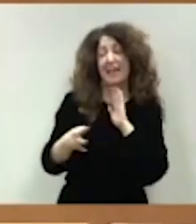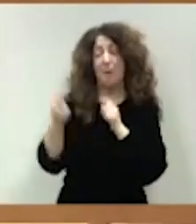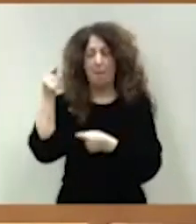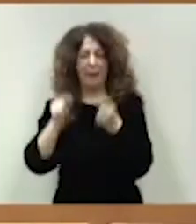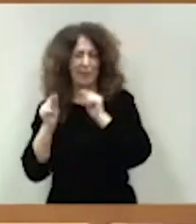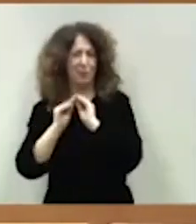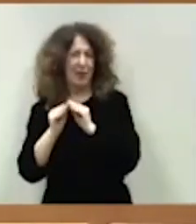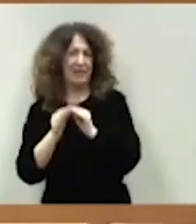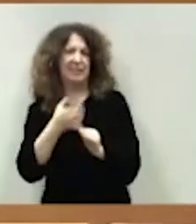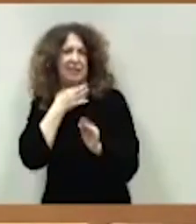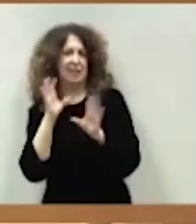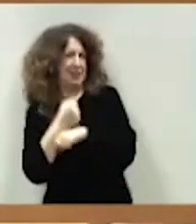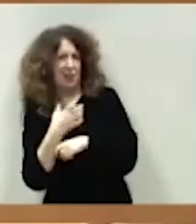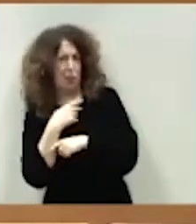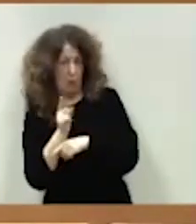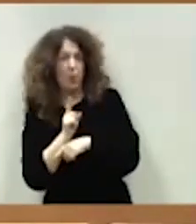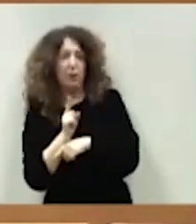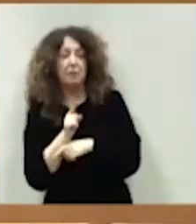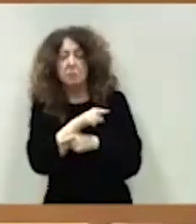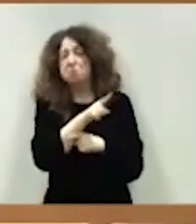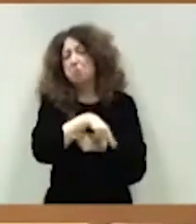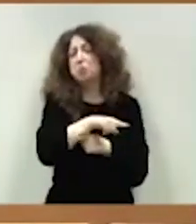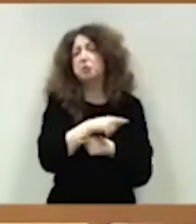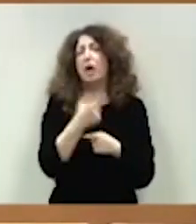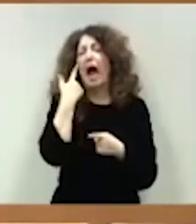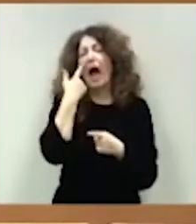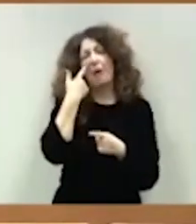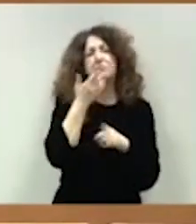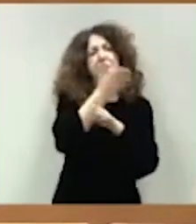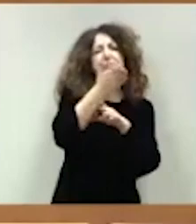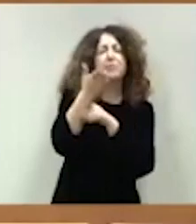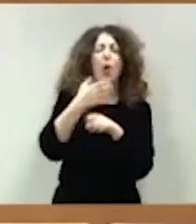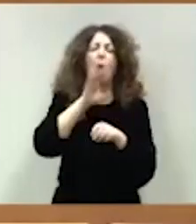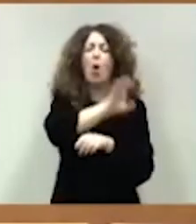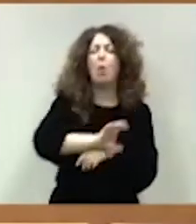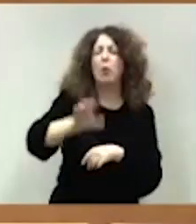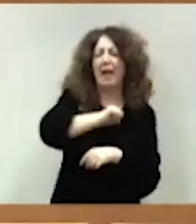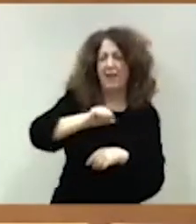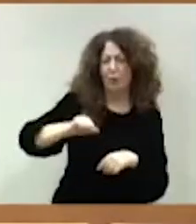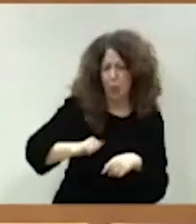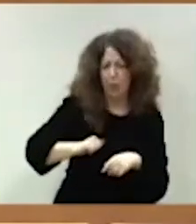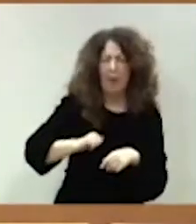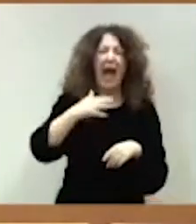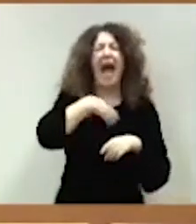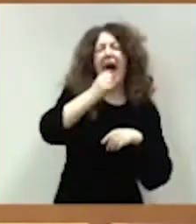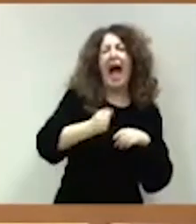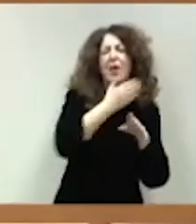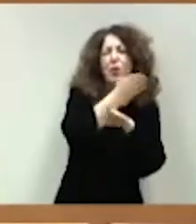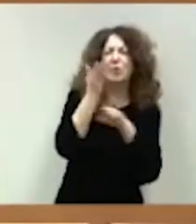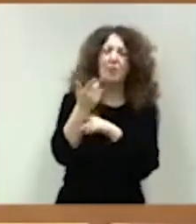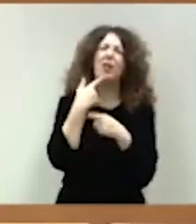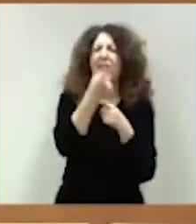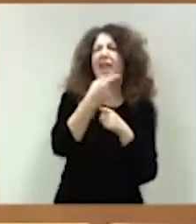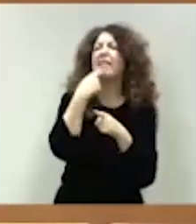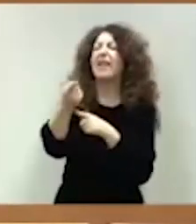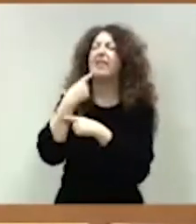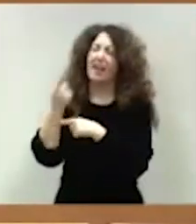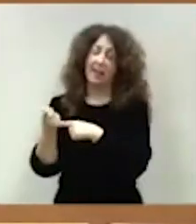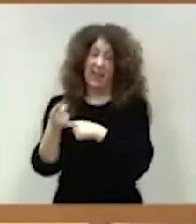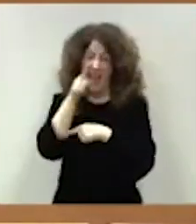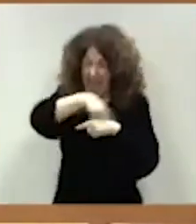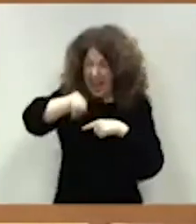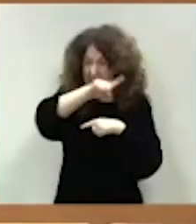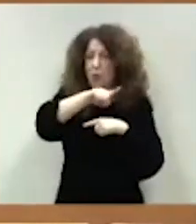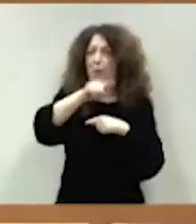¿qué le dicen ustedes a las comunidades autónomas, a los ayuntamientos donde gobiernan, que han hecho los presupuestos sin